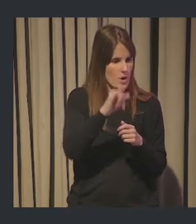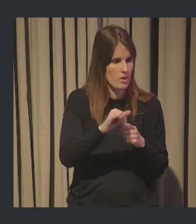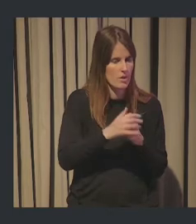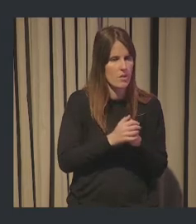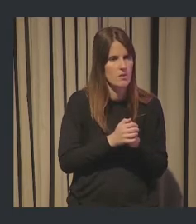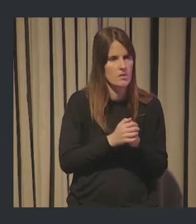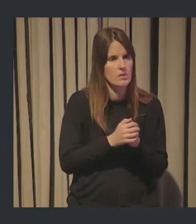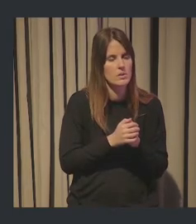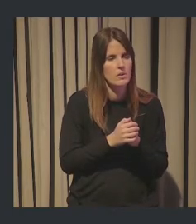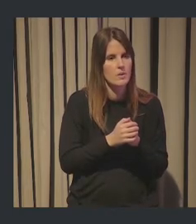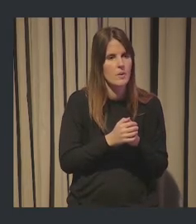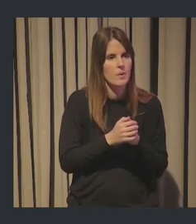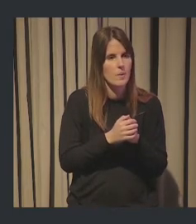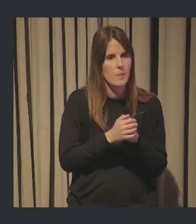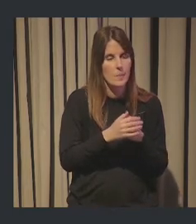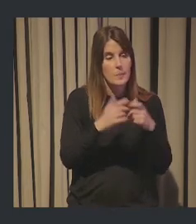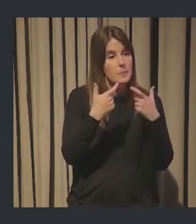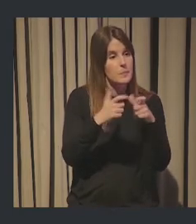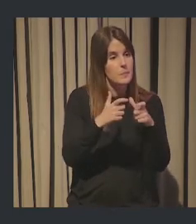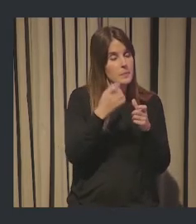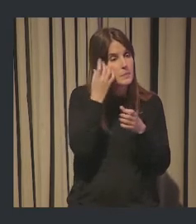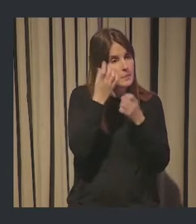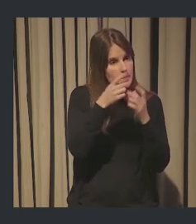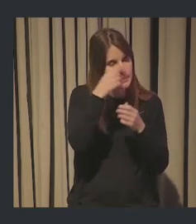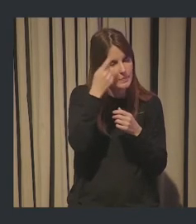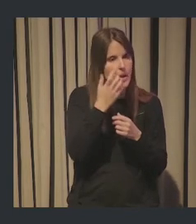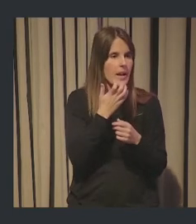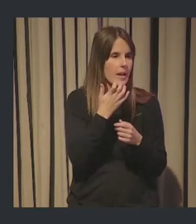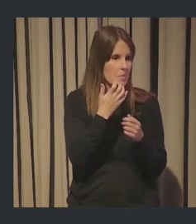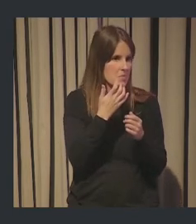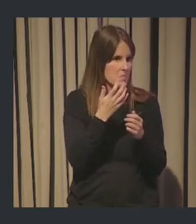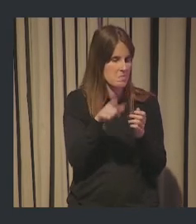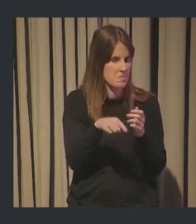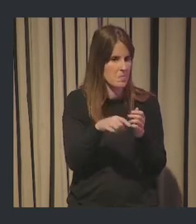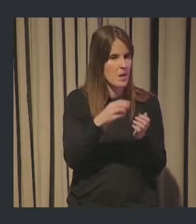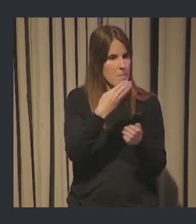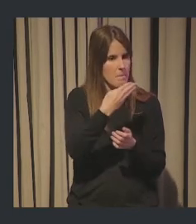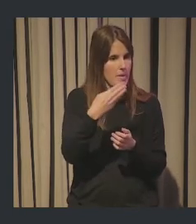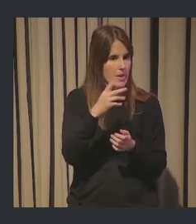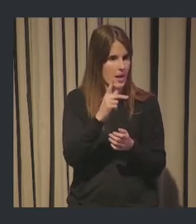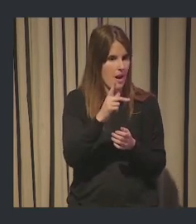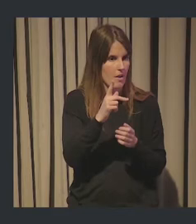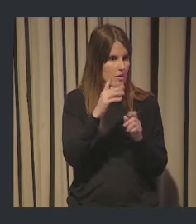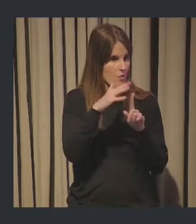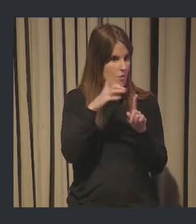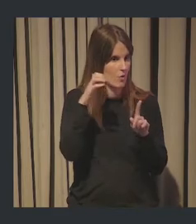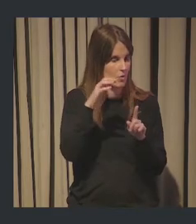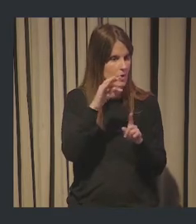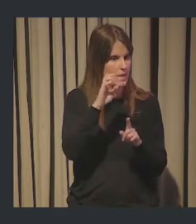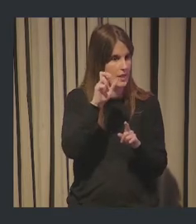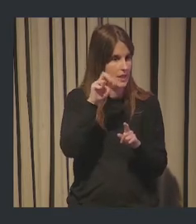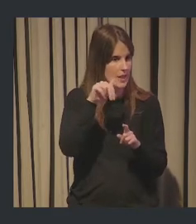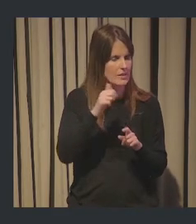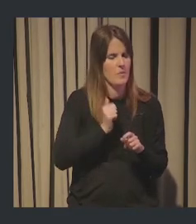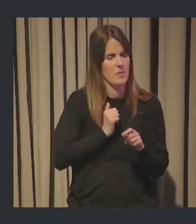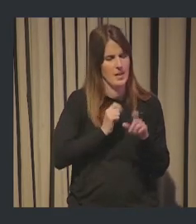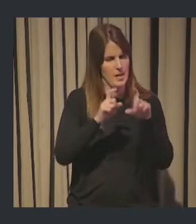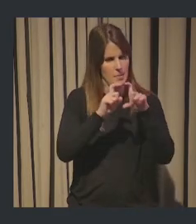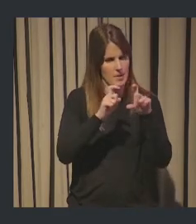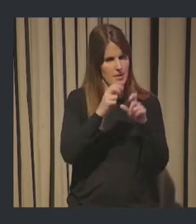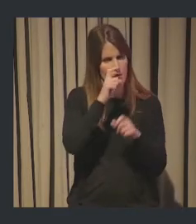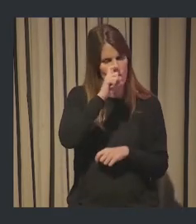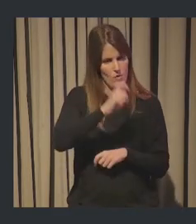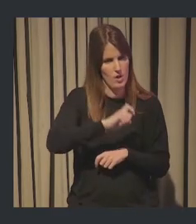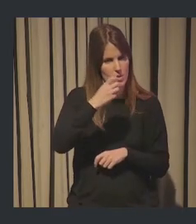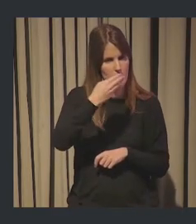Industrias Culturales Creativas, fábrica y, como no, pues vamos a poner un ejemplo cercano. Estoy en BBK Trends, pues tenemos la Fundación BBK. Entonces, aquí,